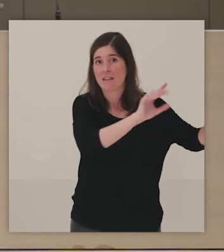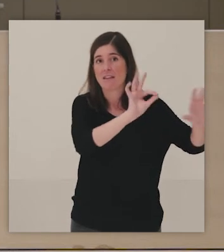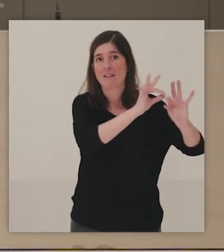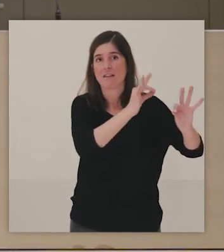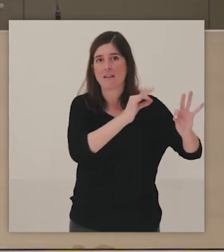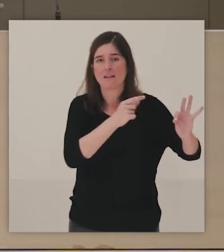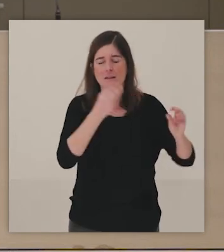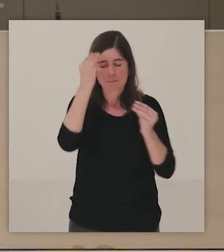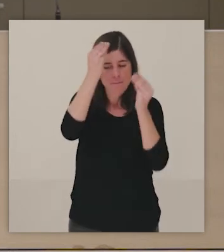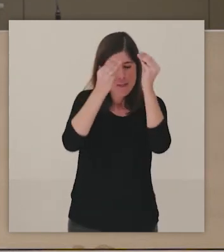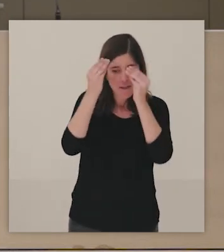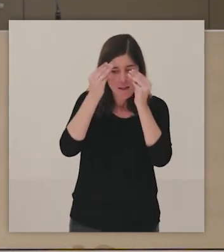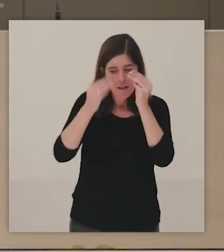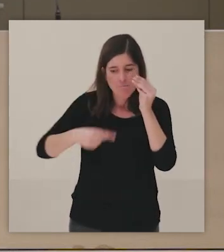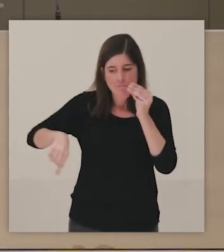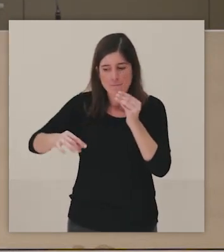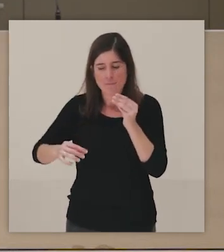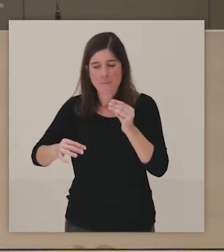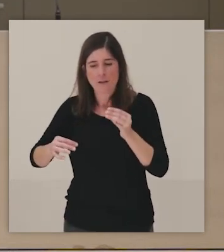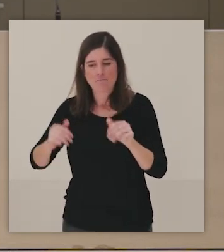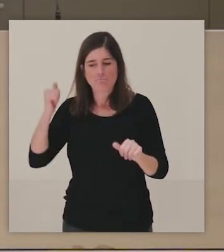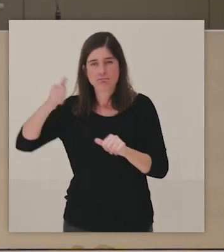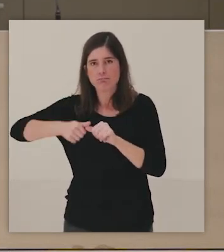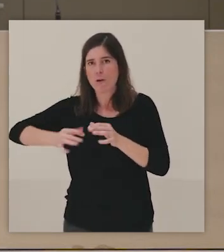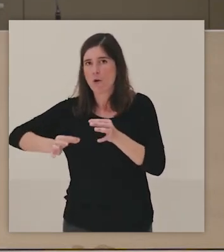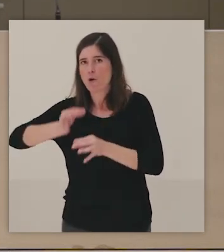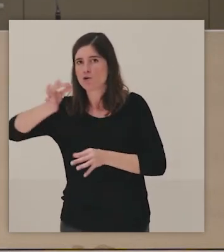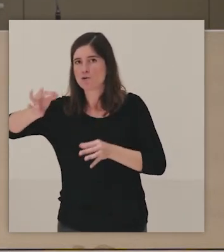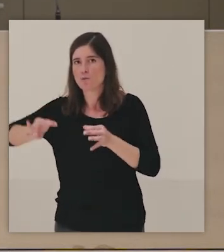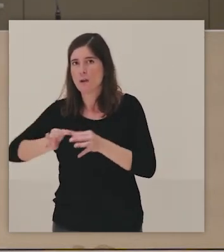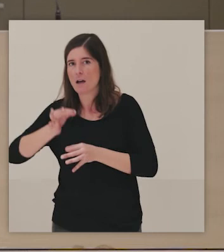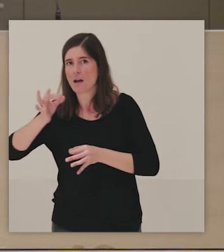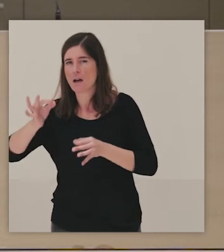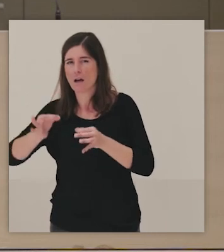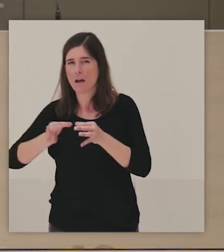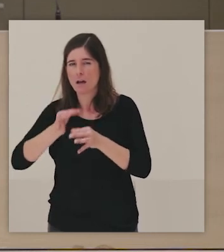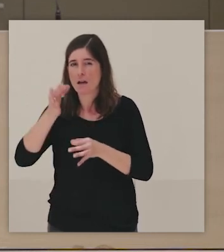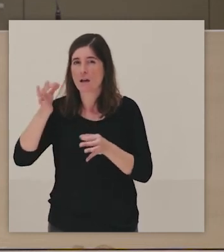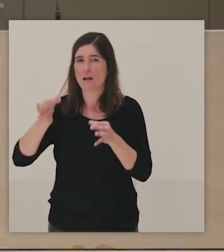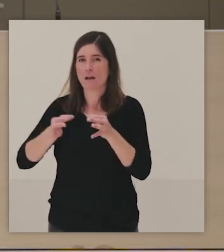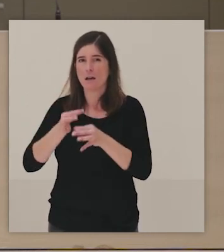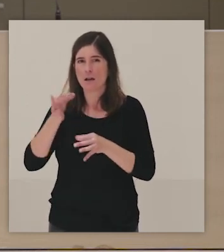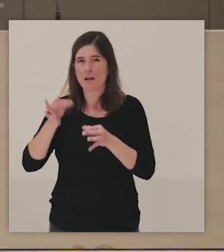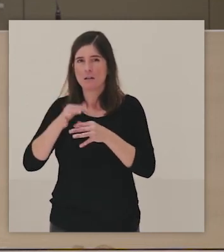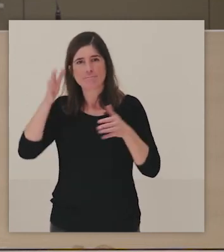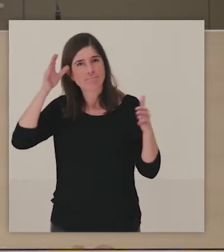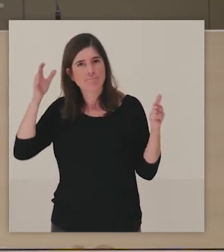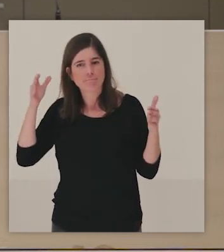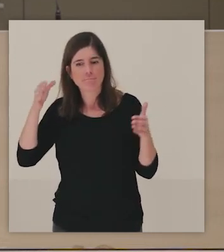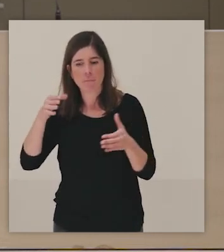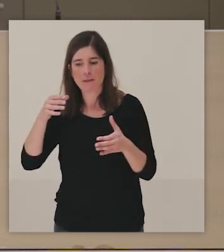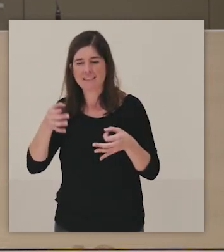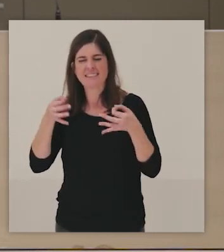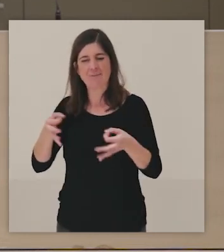otro lugar. Si la costura o las labores de costura han estado centradas en